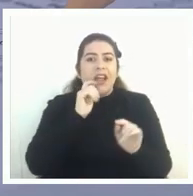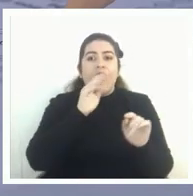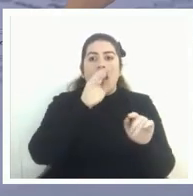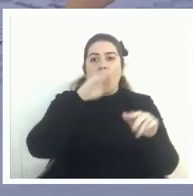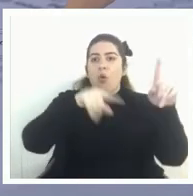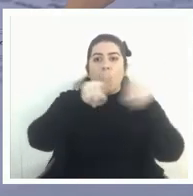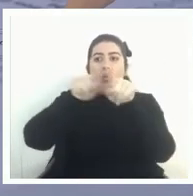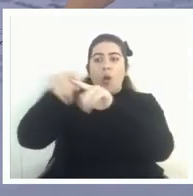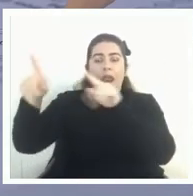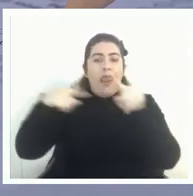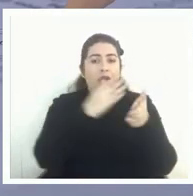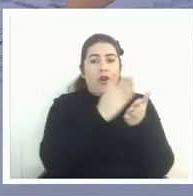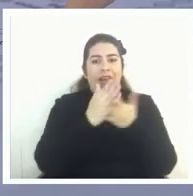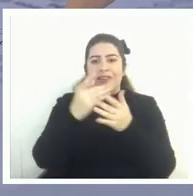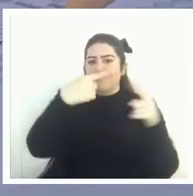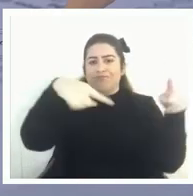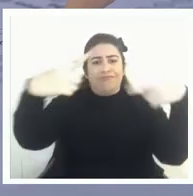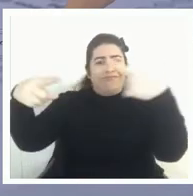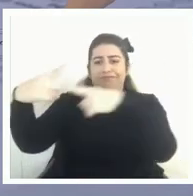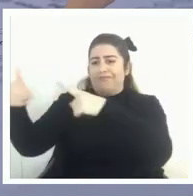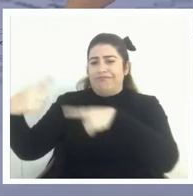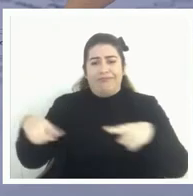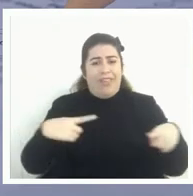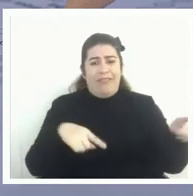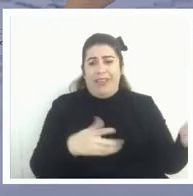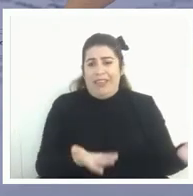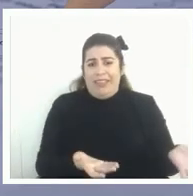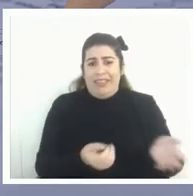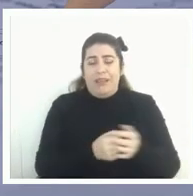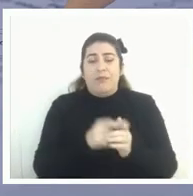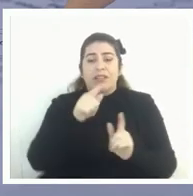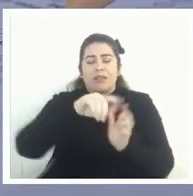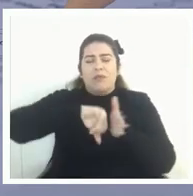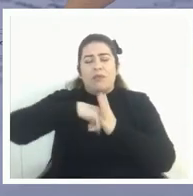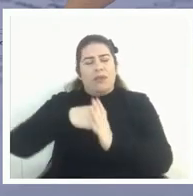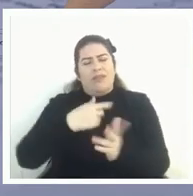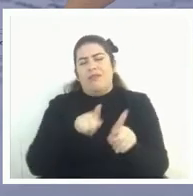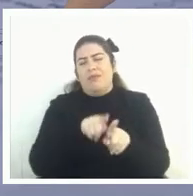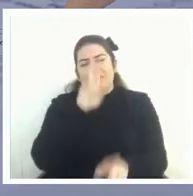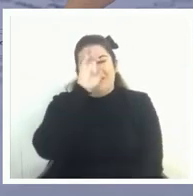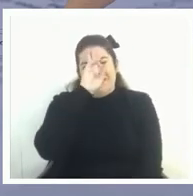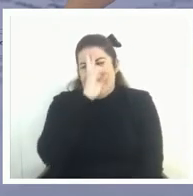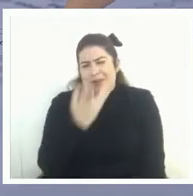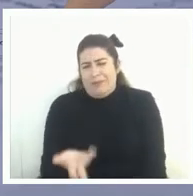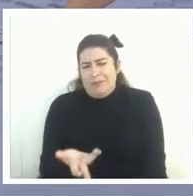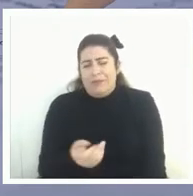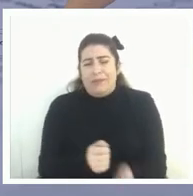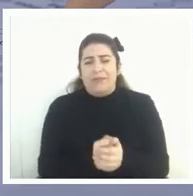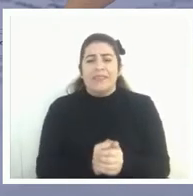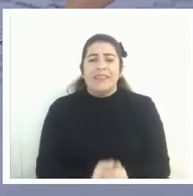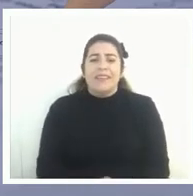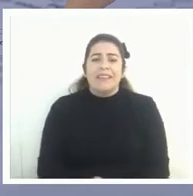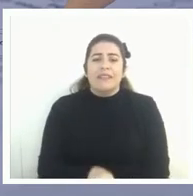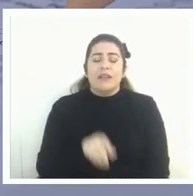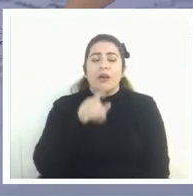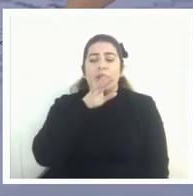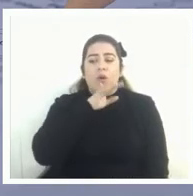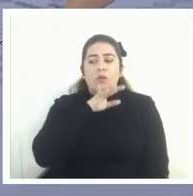entonces de alguna manera ese promedio ya es raro bueno y tiene también malos usos como el uso para